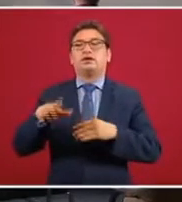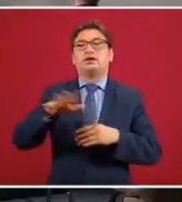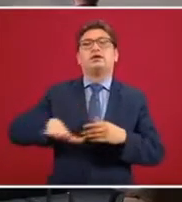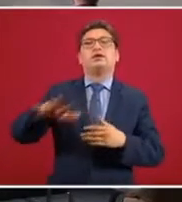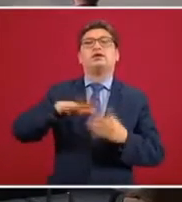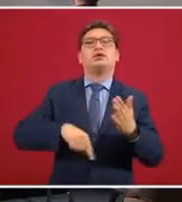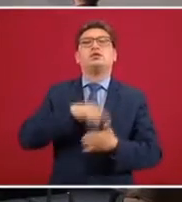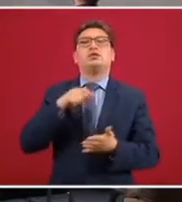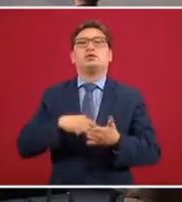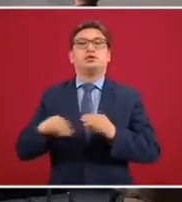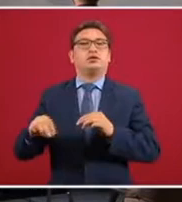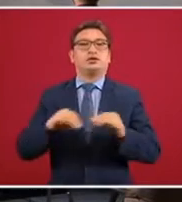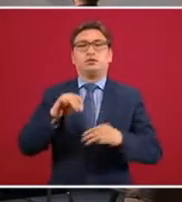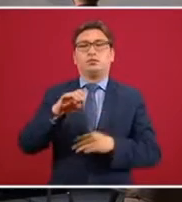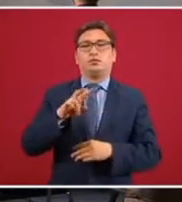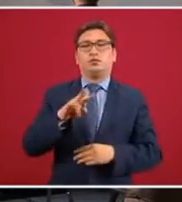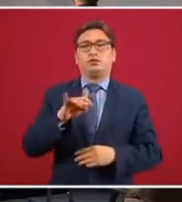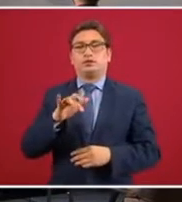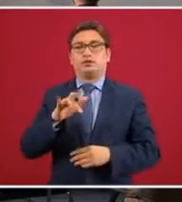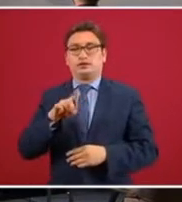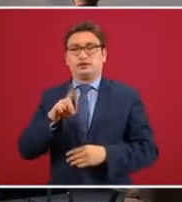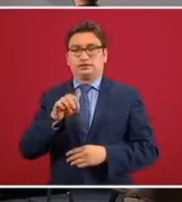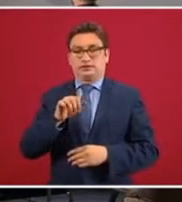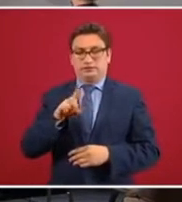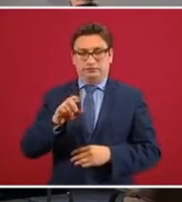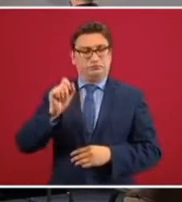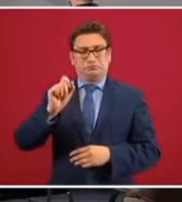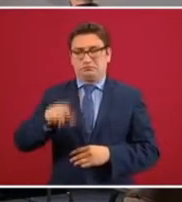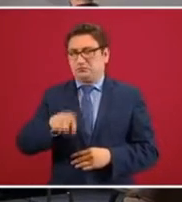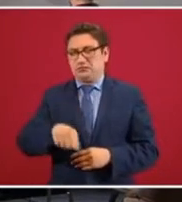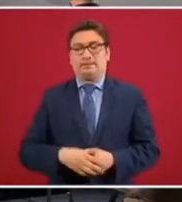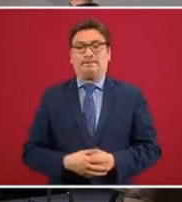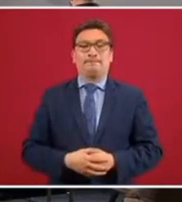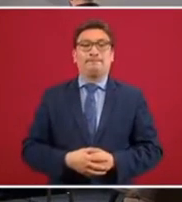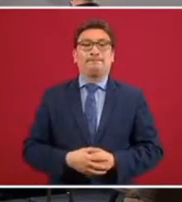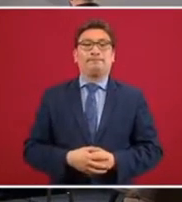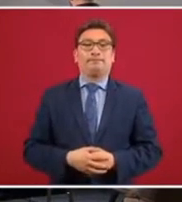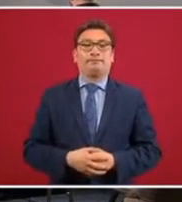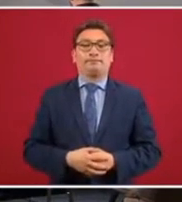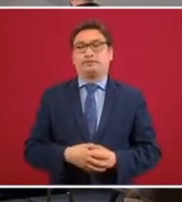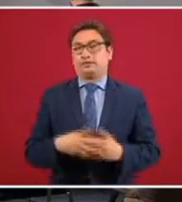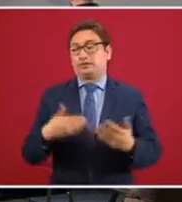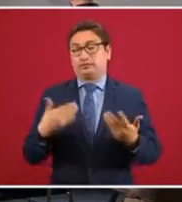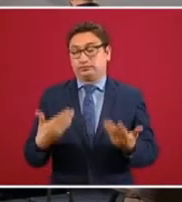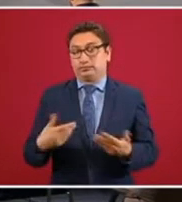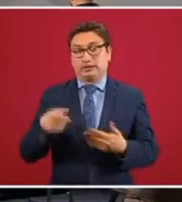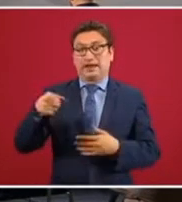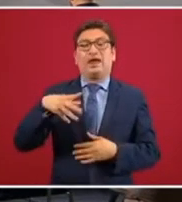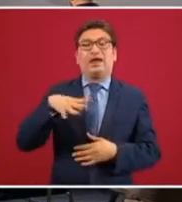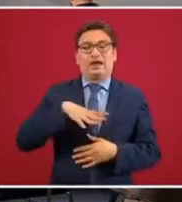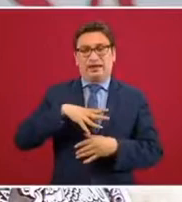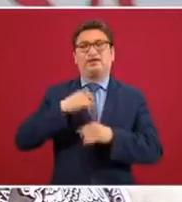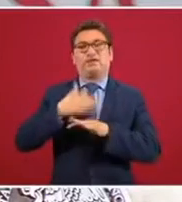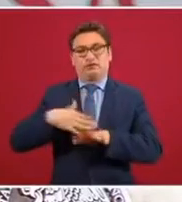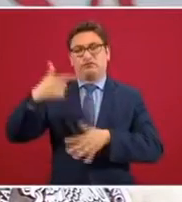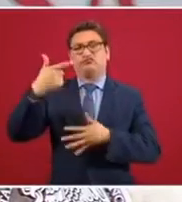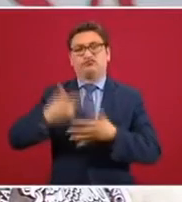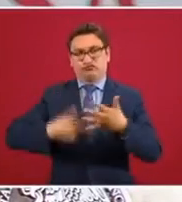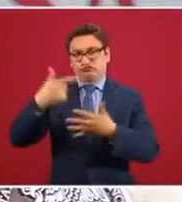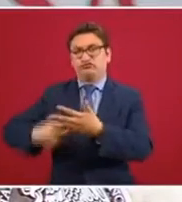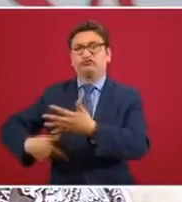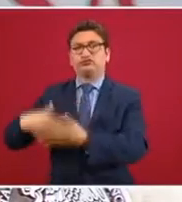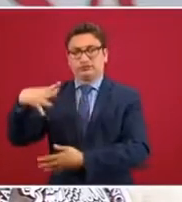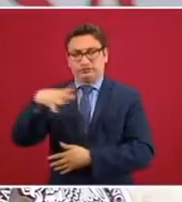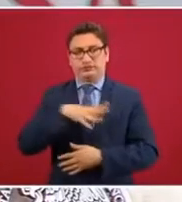pero antes era tránsito. Entonces, ahí se tiene un